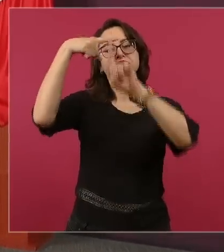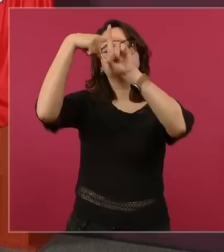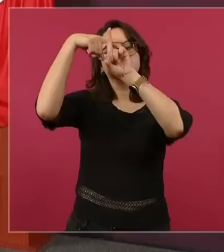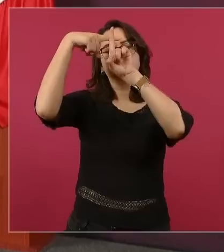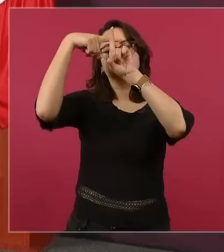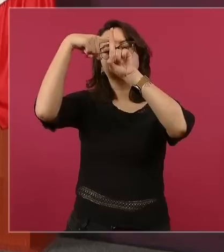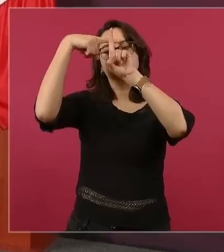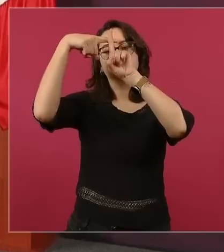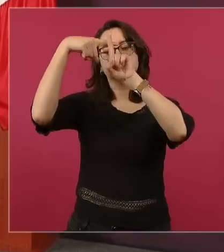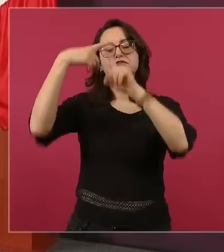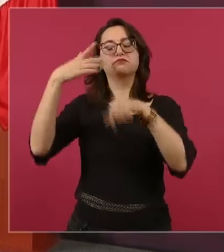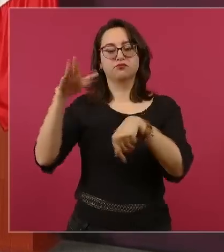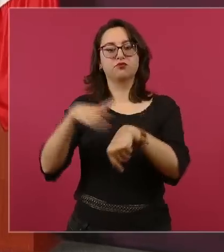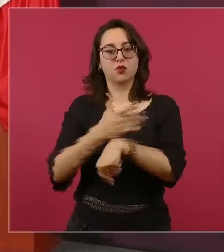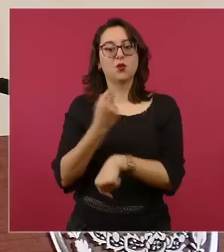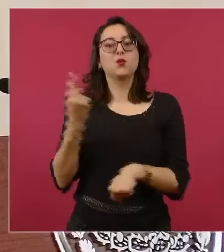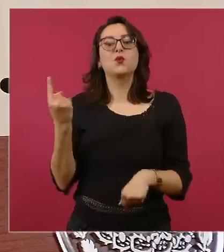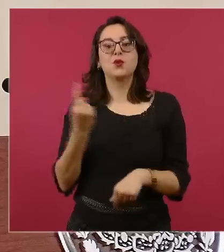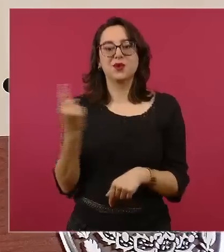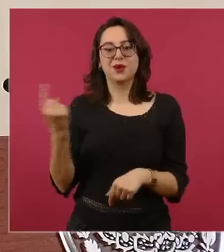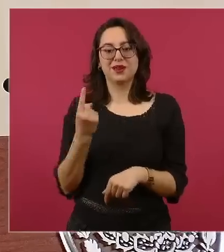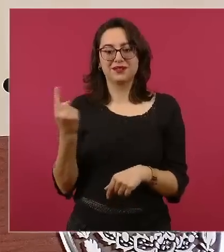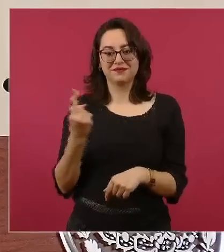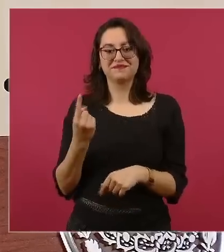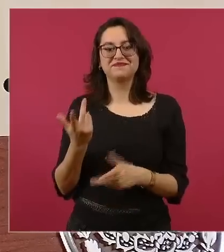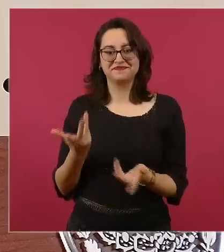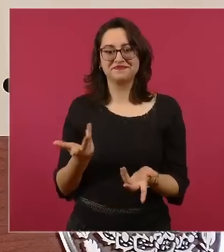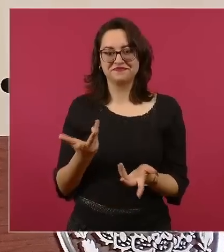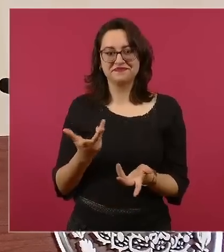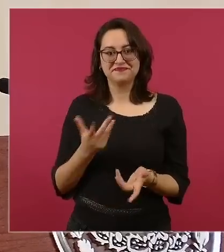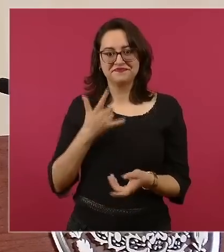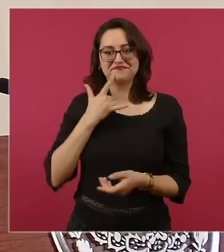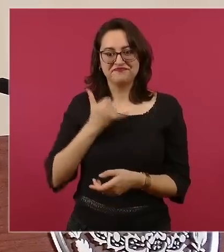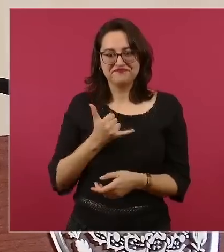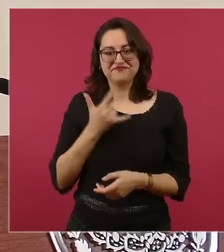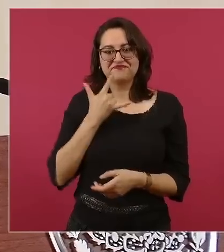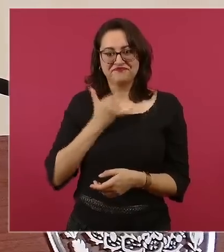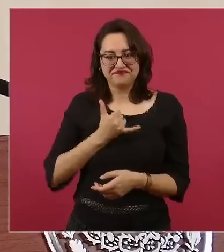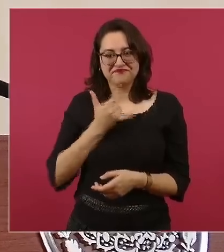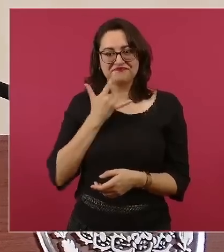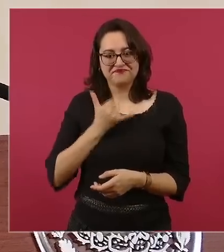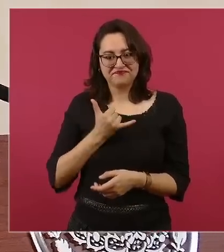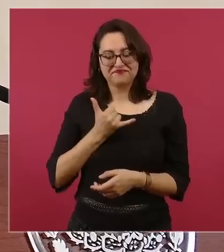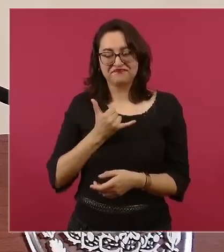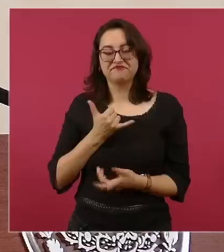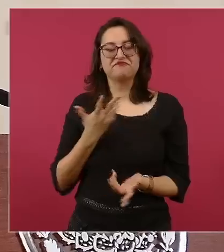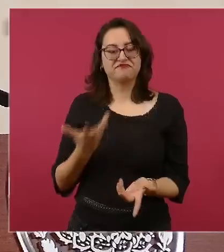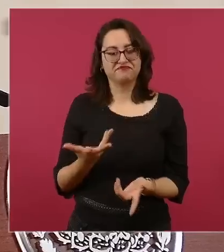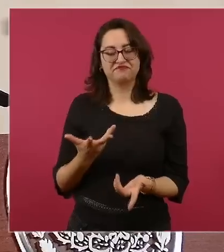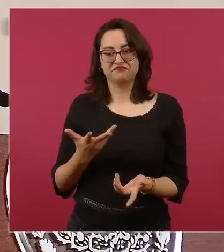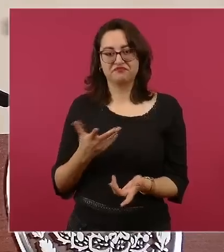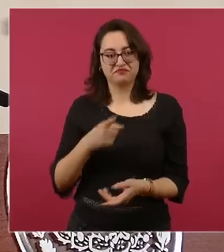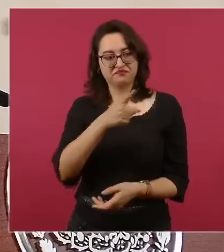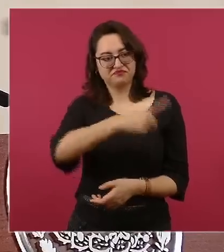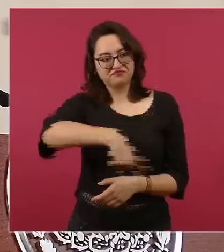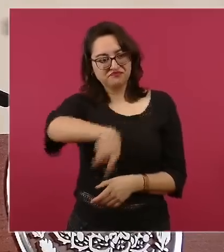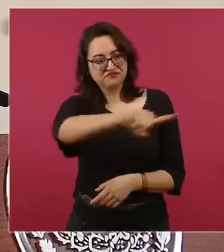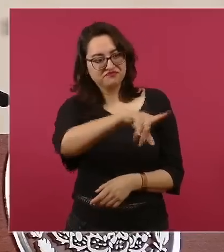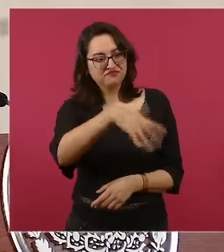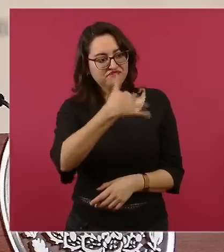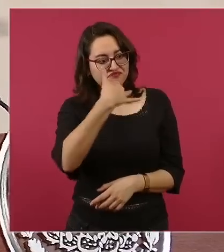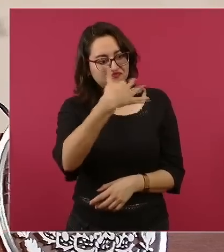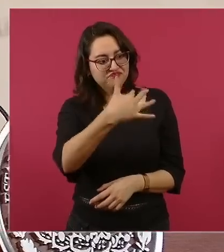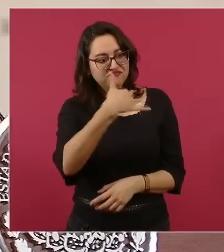vamos a demostrarles a los corruptos de que